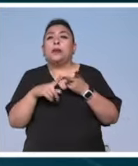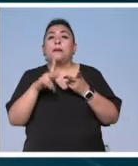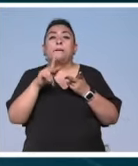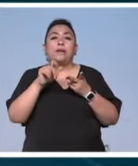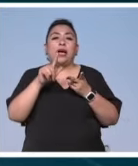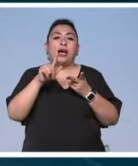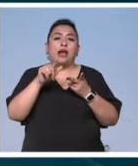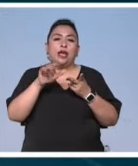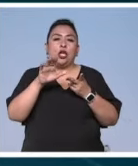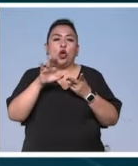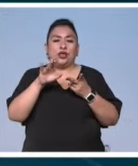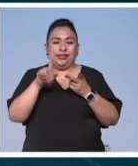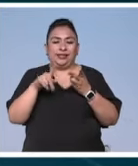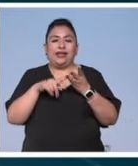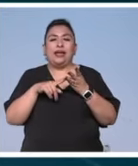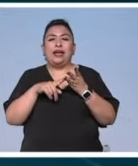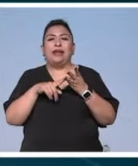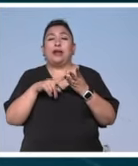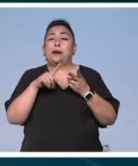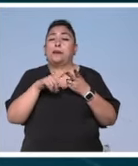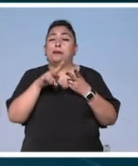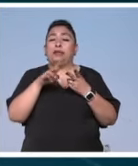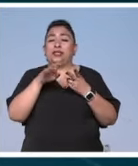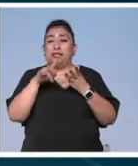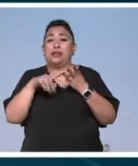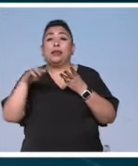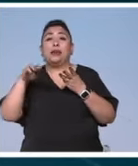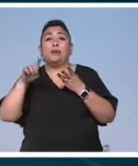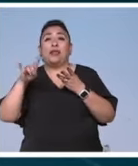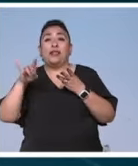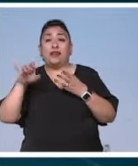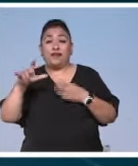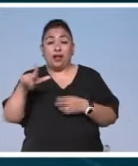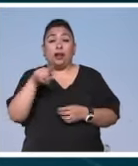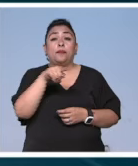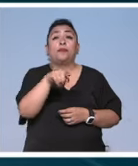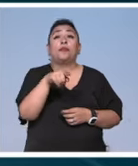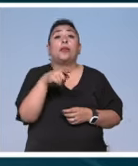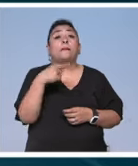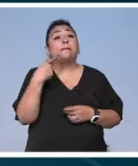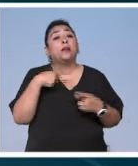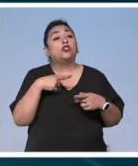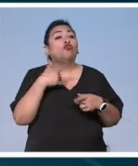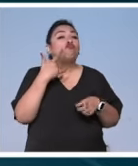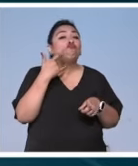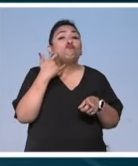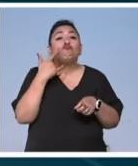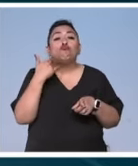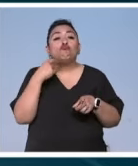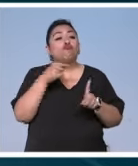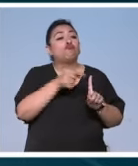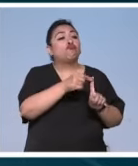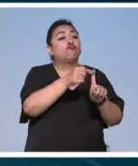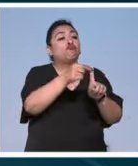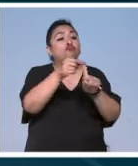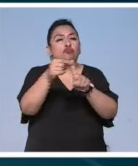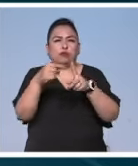paleocristiana y bizantina y de época medieval. En el recorrido el público podrá apreciar